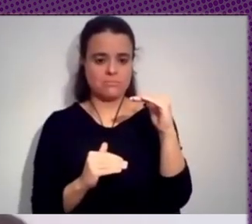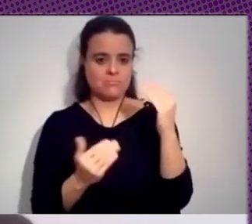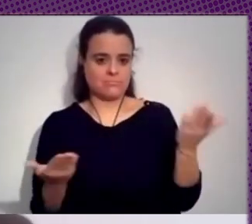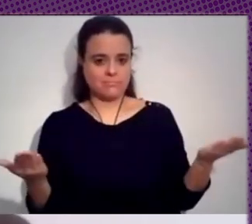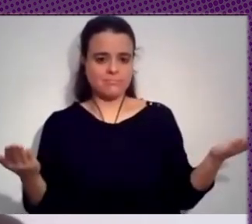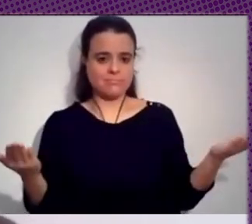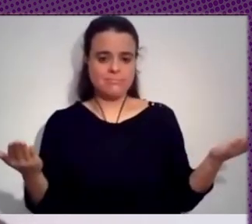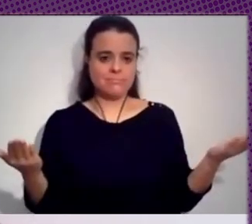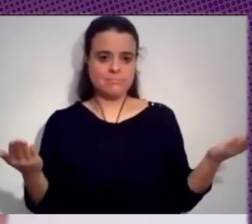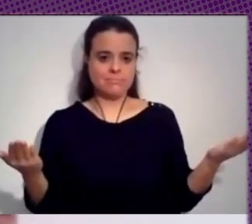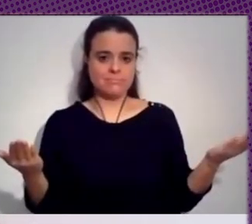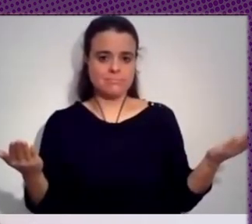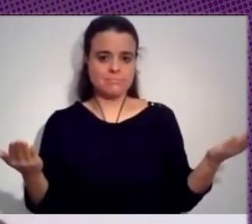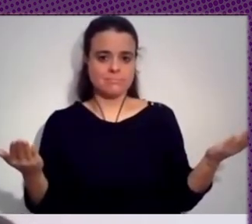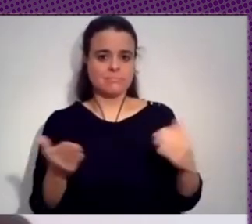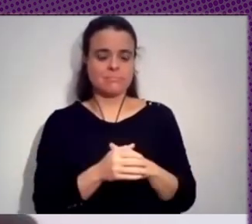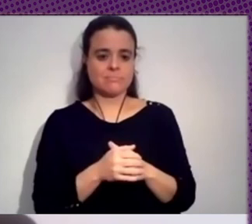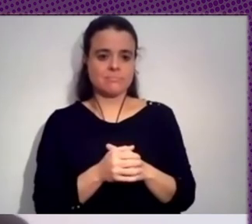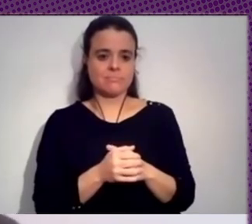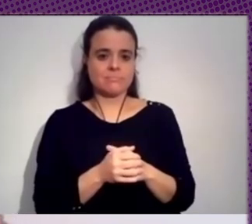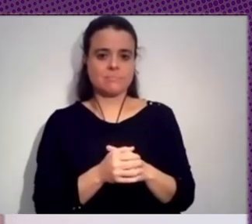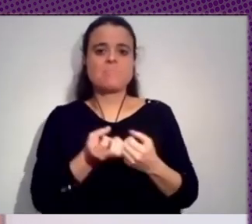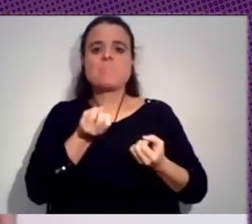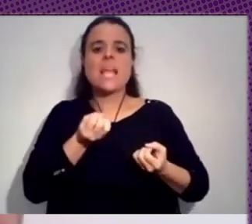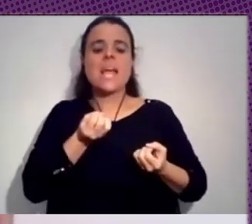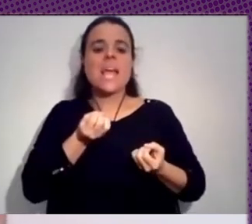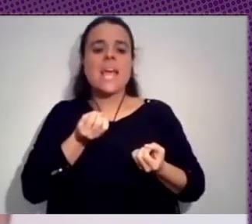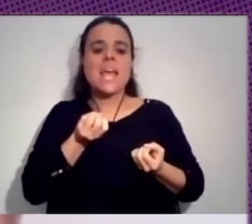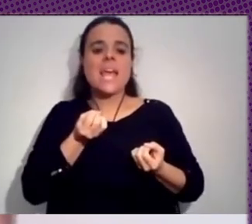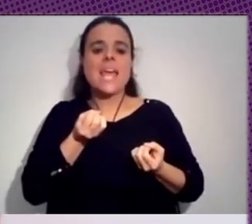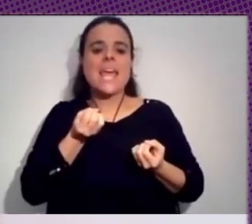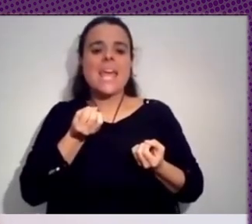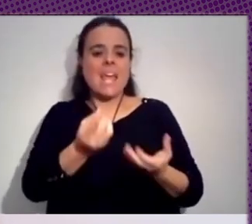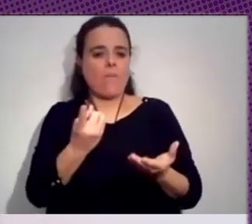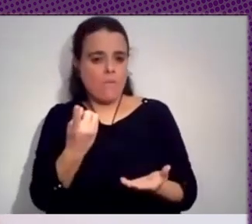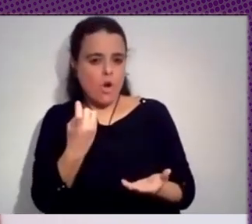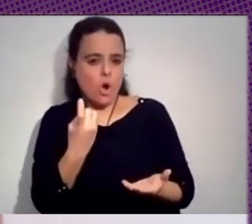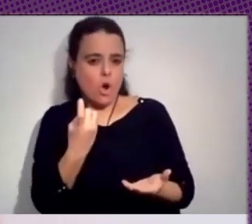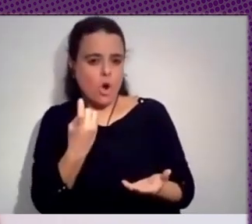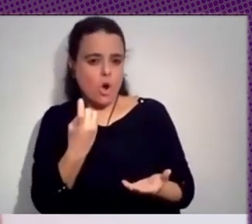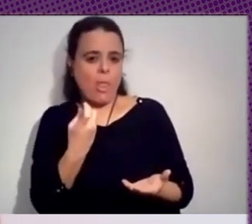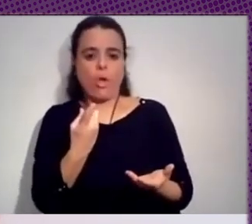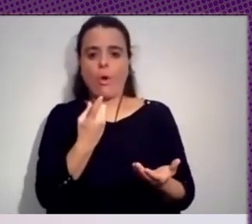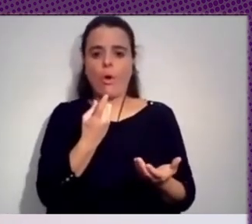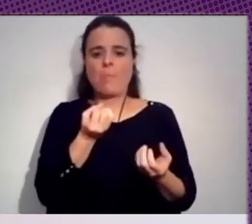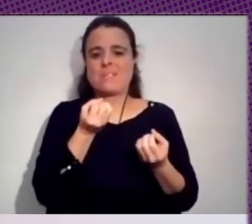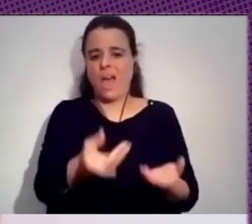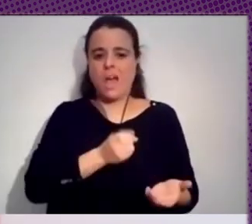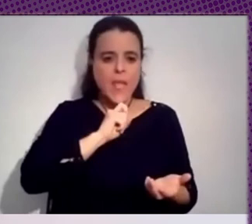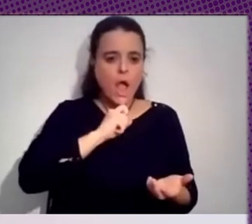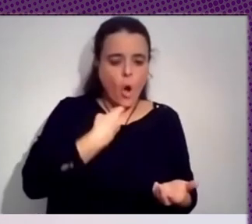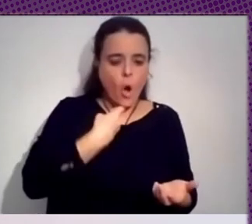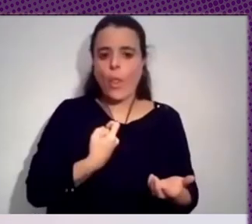la de la no de la desinformación sino de los mensajes de clickbait de odio de llamar la